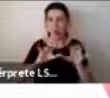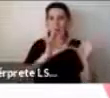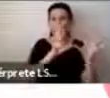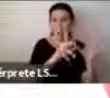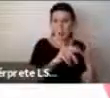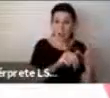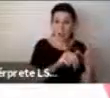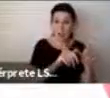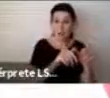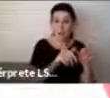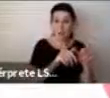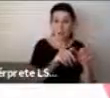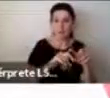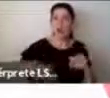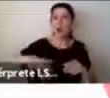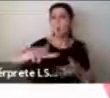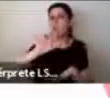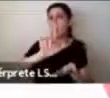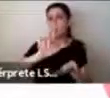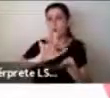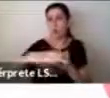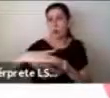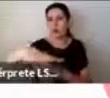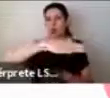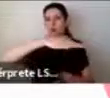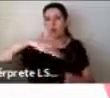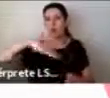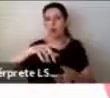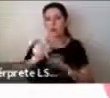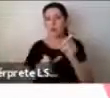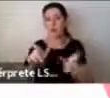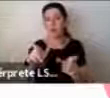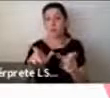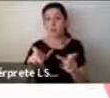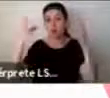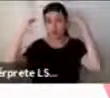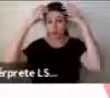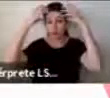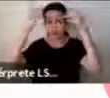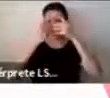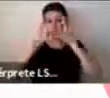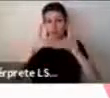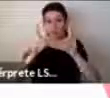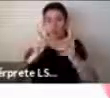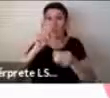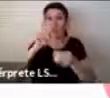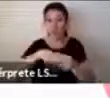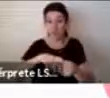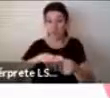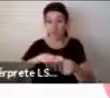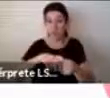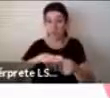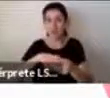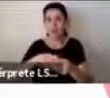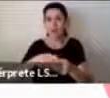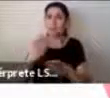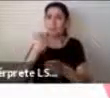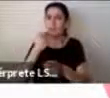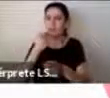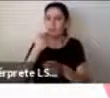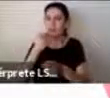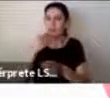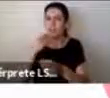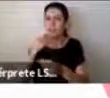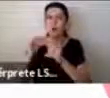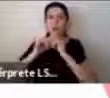algún trastorno neurodesarrollo, o sea, neurodiverso, y también generar material divulgativo que pueda